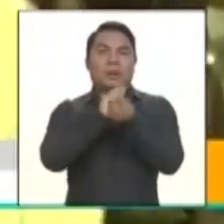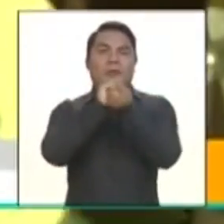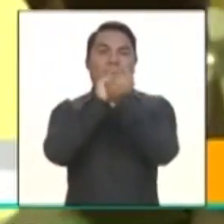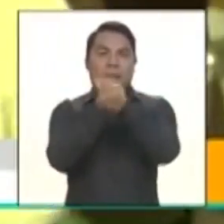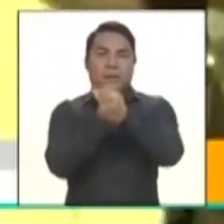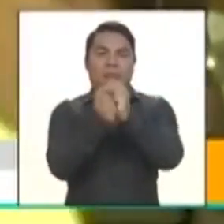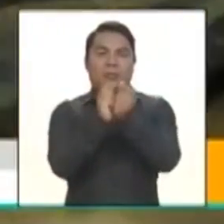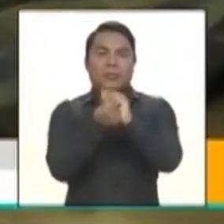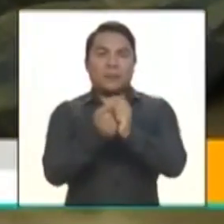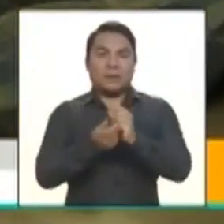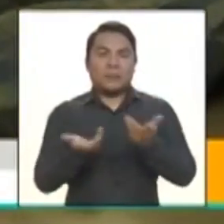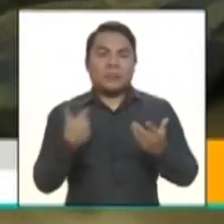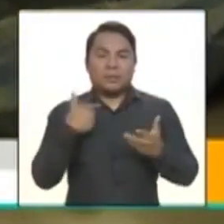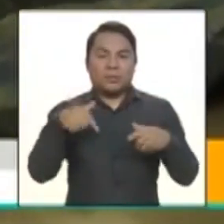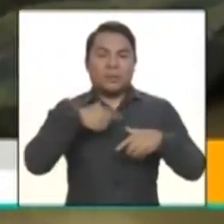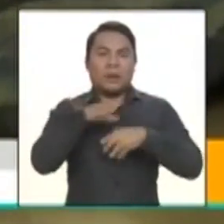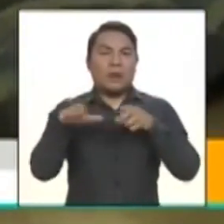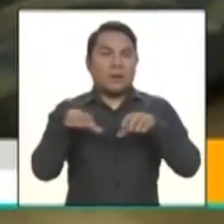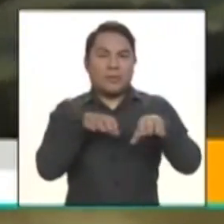a lo que estoy yo